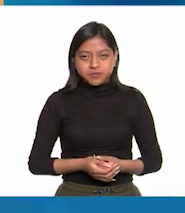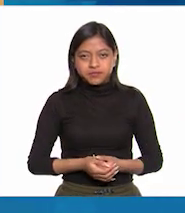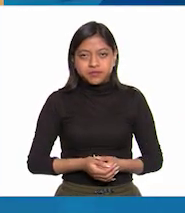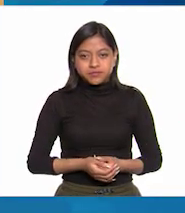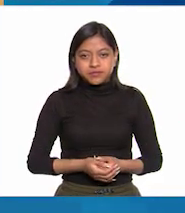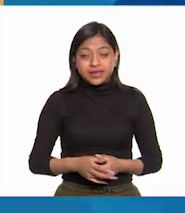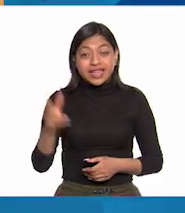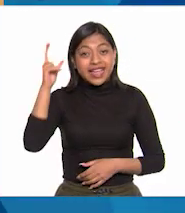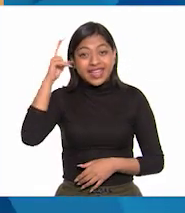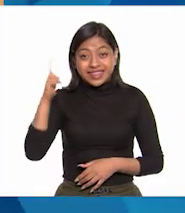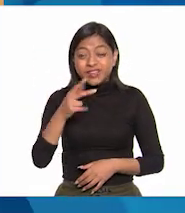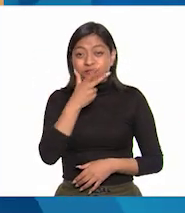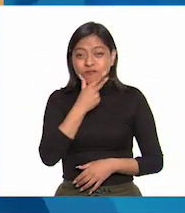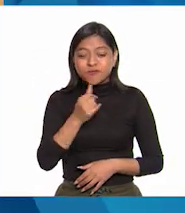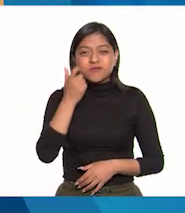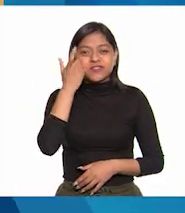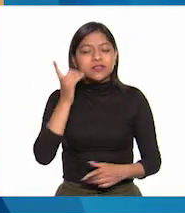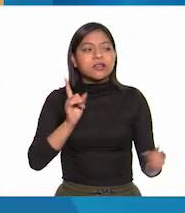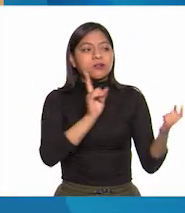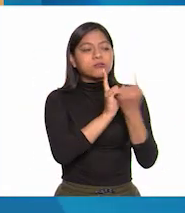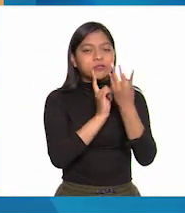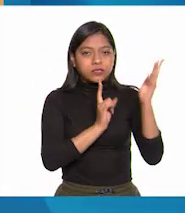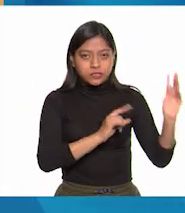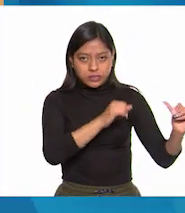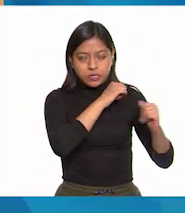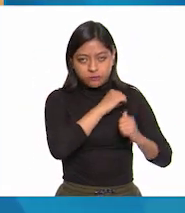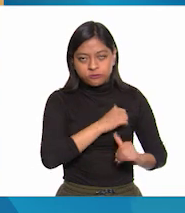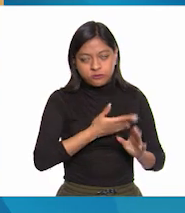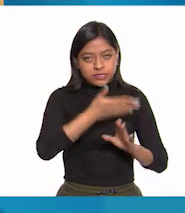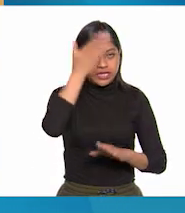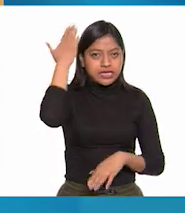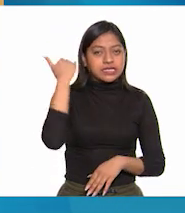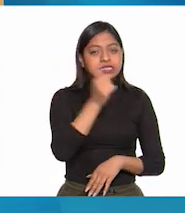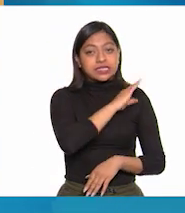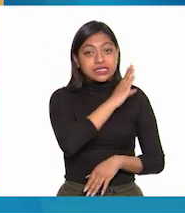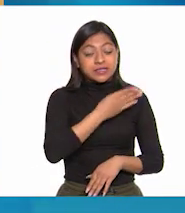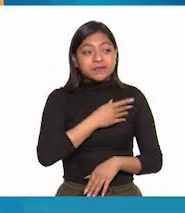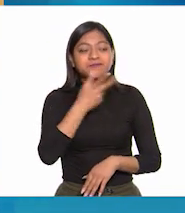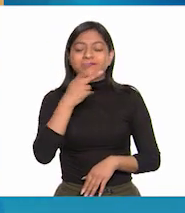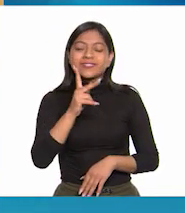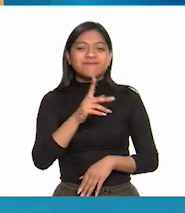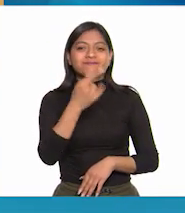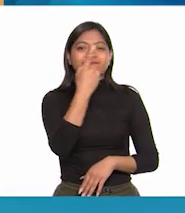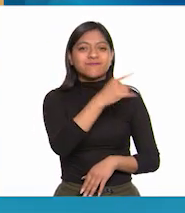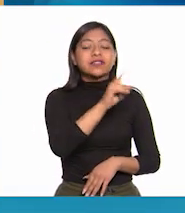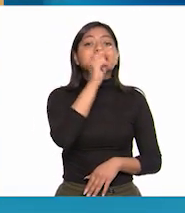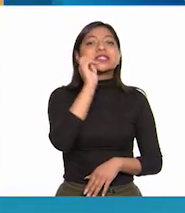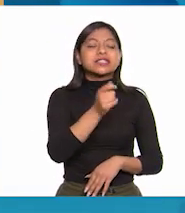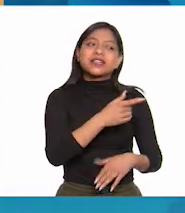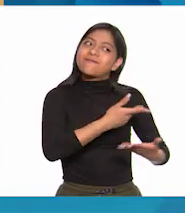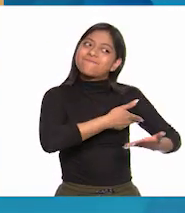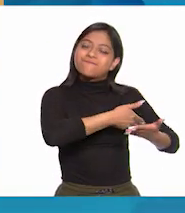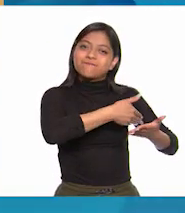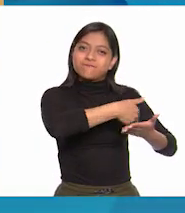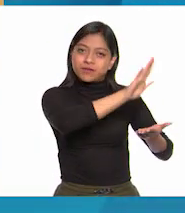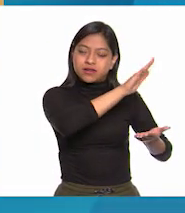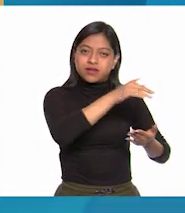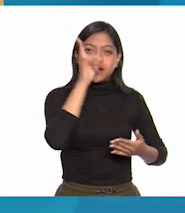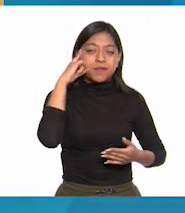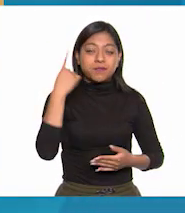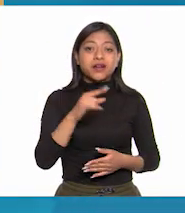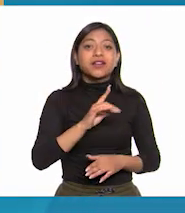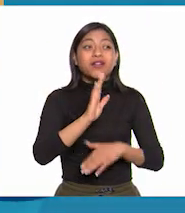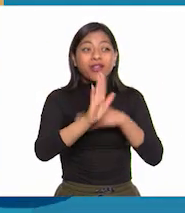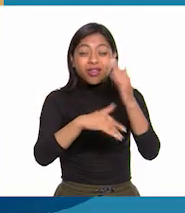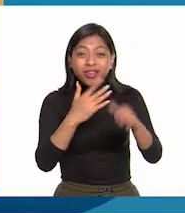Hidalgo buscó entrevistarse con las autoridades coloniales, pero terminó por ordenar la retirada quizá ante el temor de que se